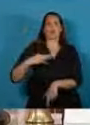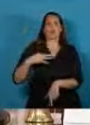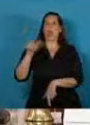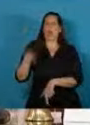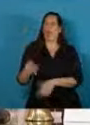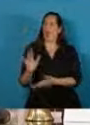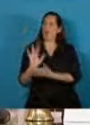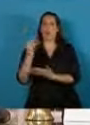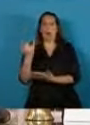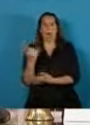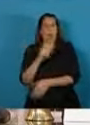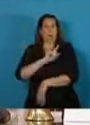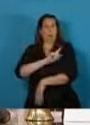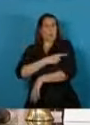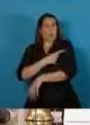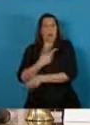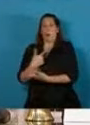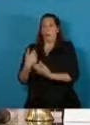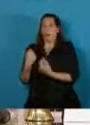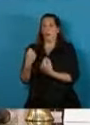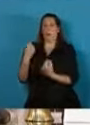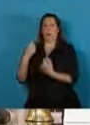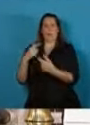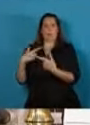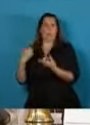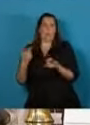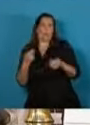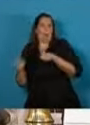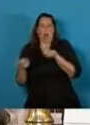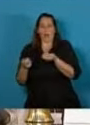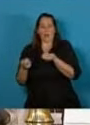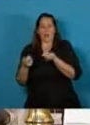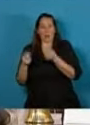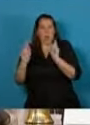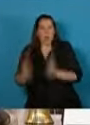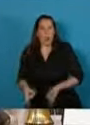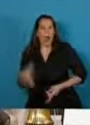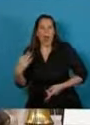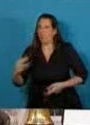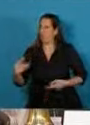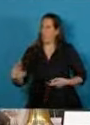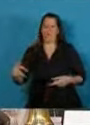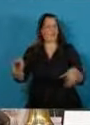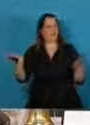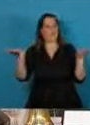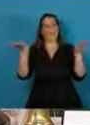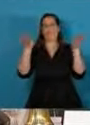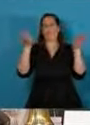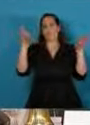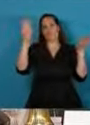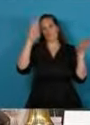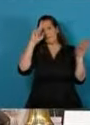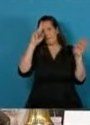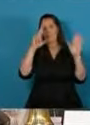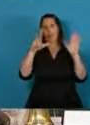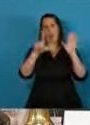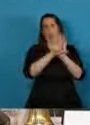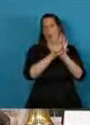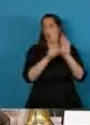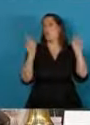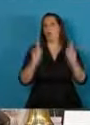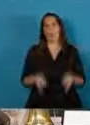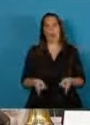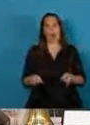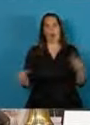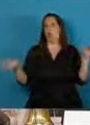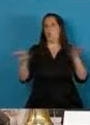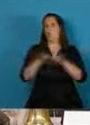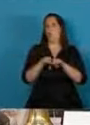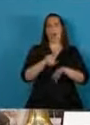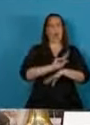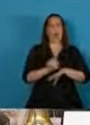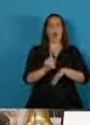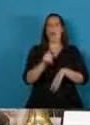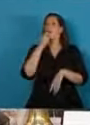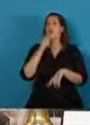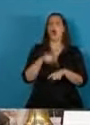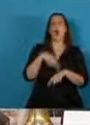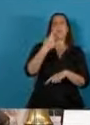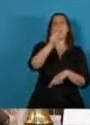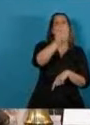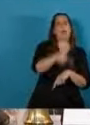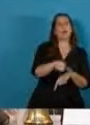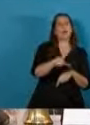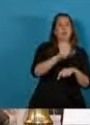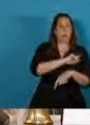está exento de la igualdad ante la ley y ningún ciudadano por poderoso que sea puede establecer que otro es culpable